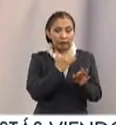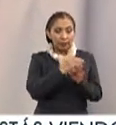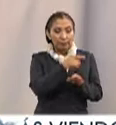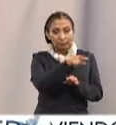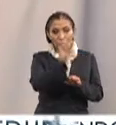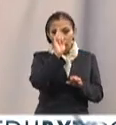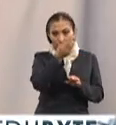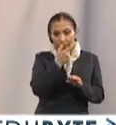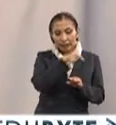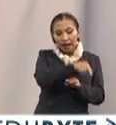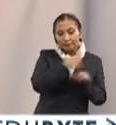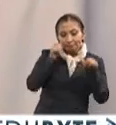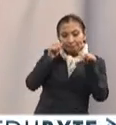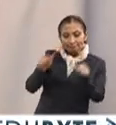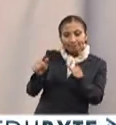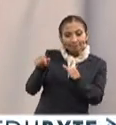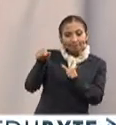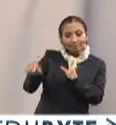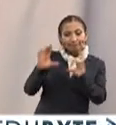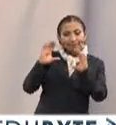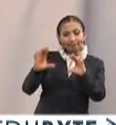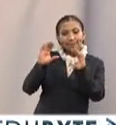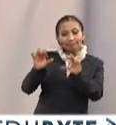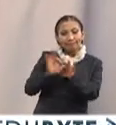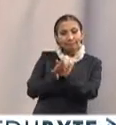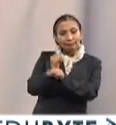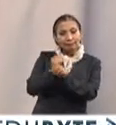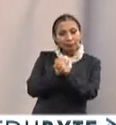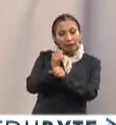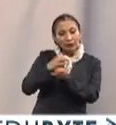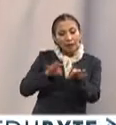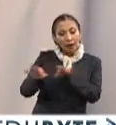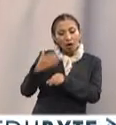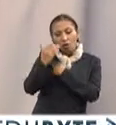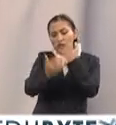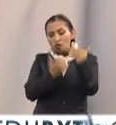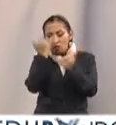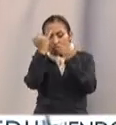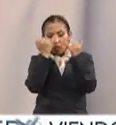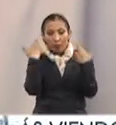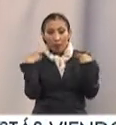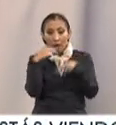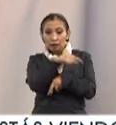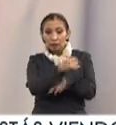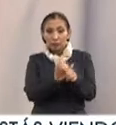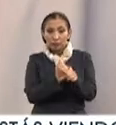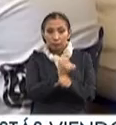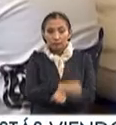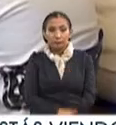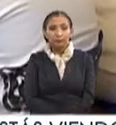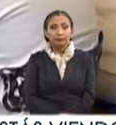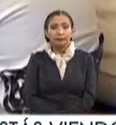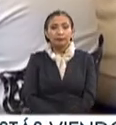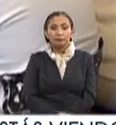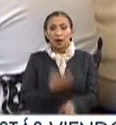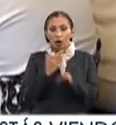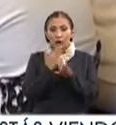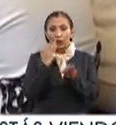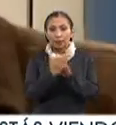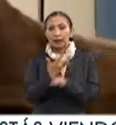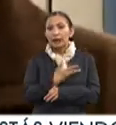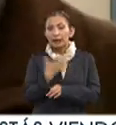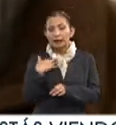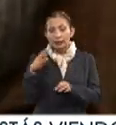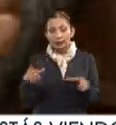esfuerzos de la universidad están en enfocar trabajos de investigación y el desarrollo de ellos como docentes investigadores. Actualmente